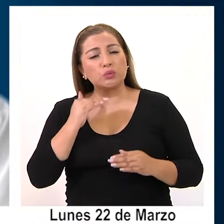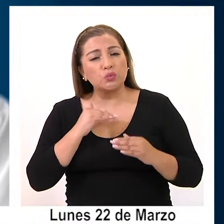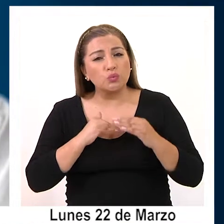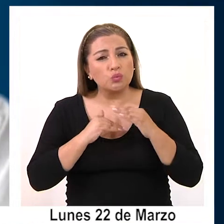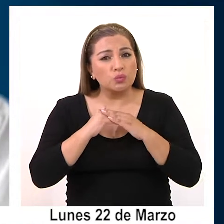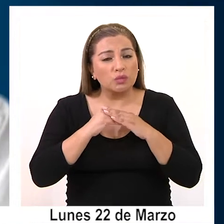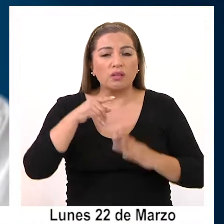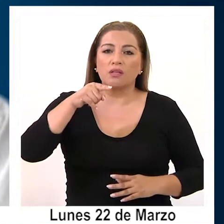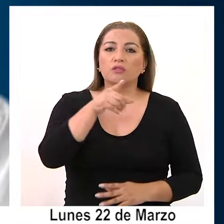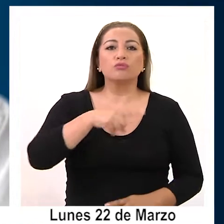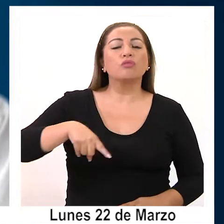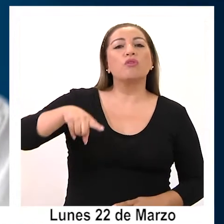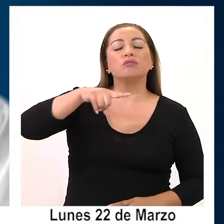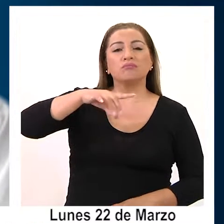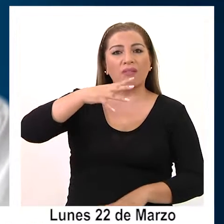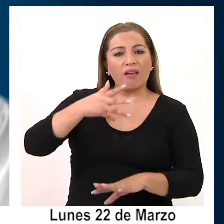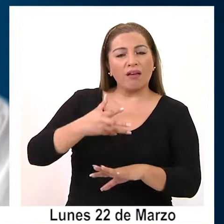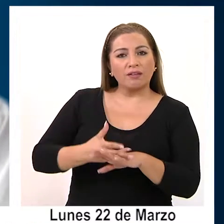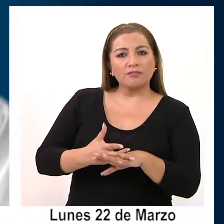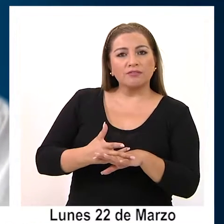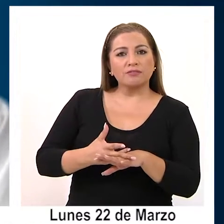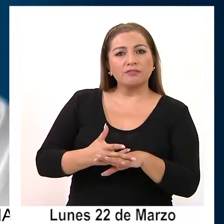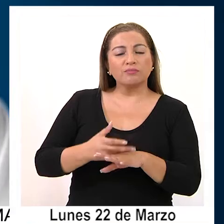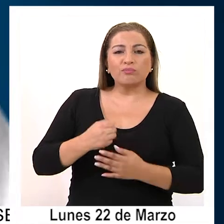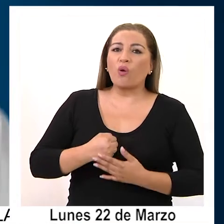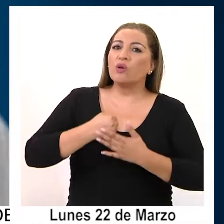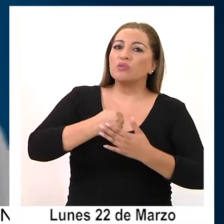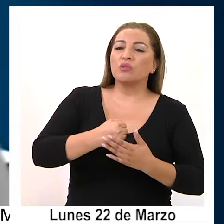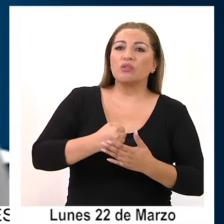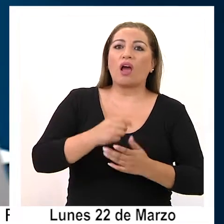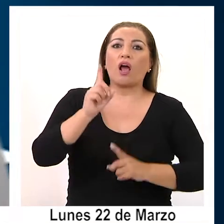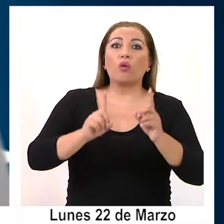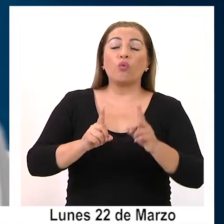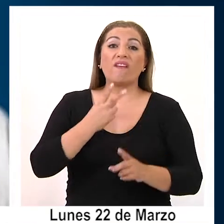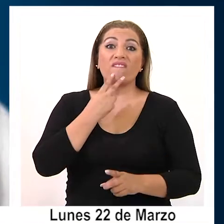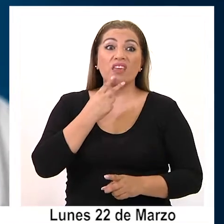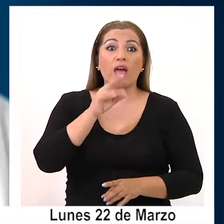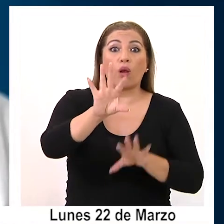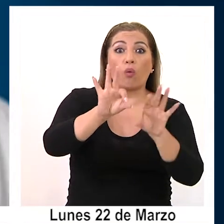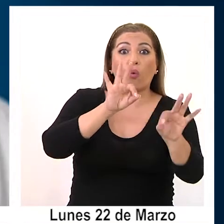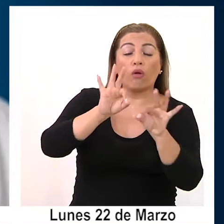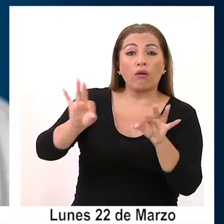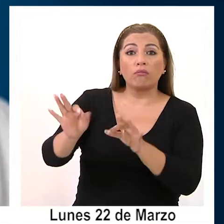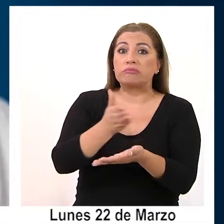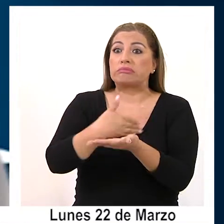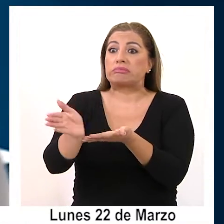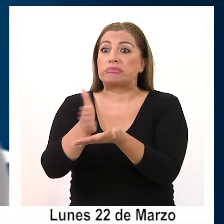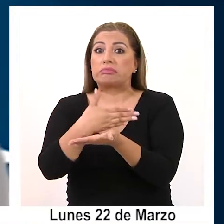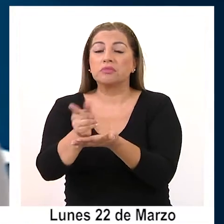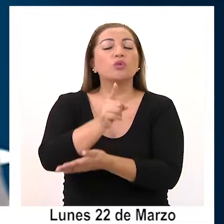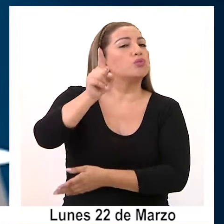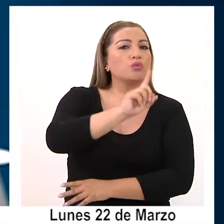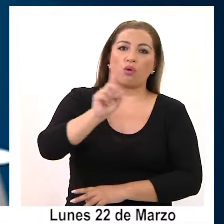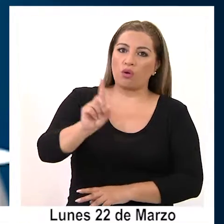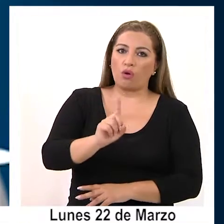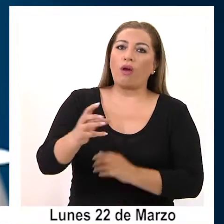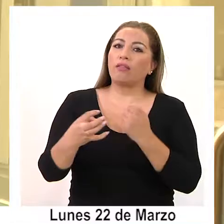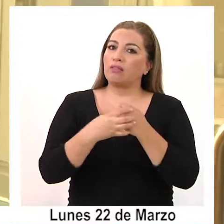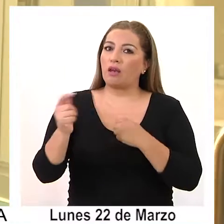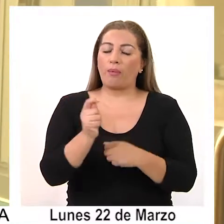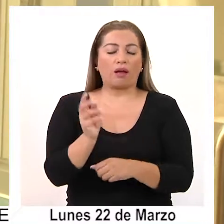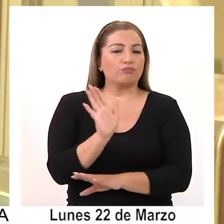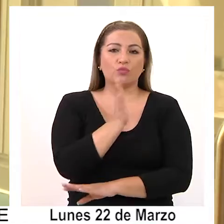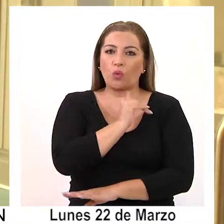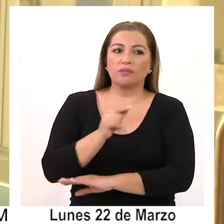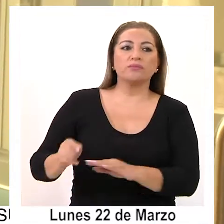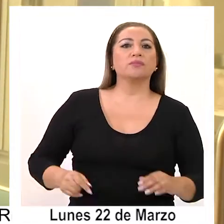bien al límite, hemos logrado sortear y no se ha tenido que elegir por la vida de uno u otro en ningún momento. Eso no ha ocurrido en Tarapacá.